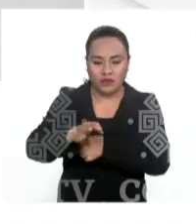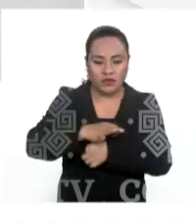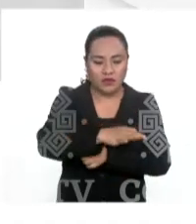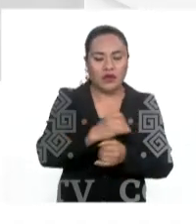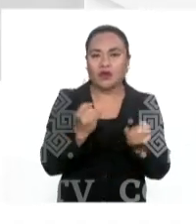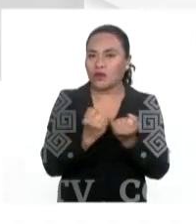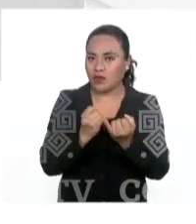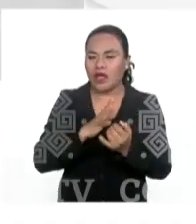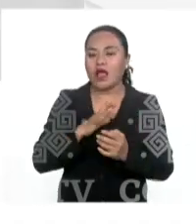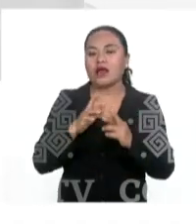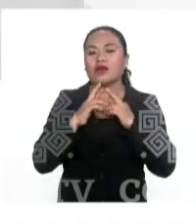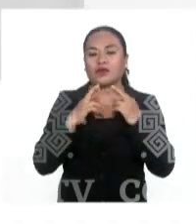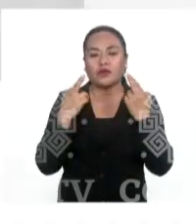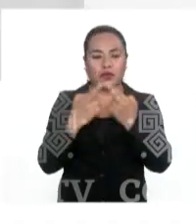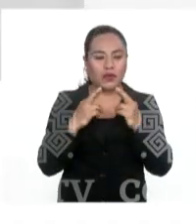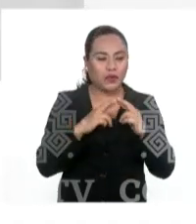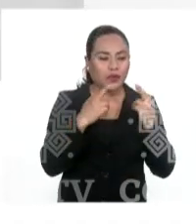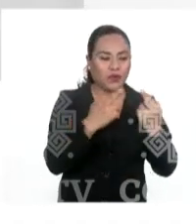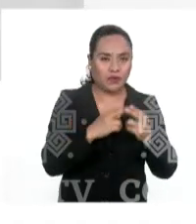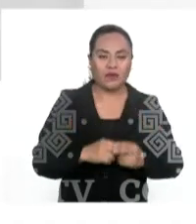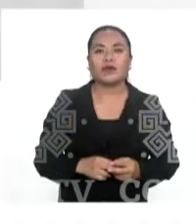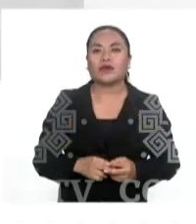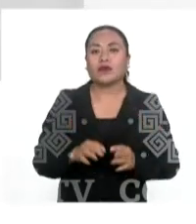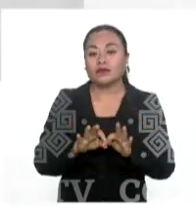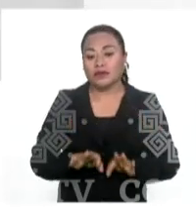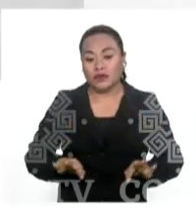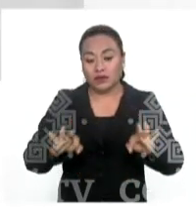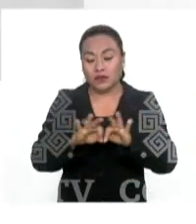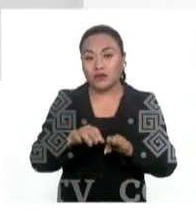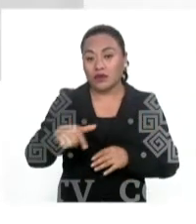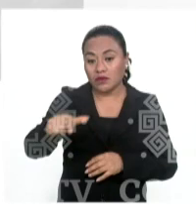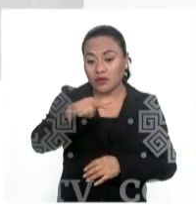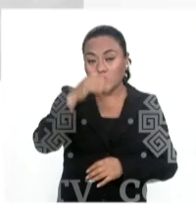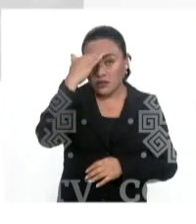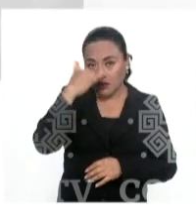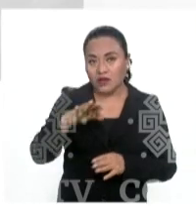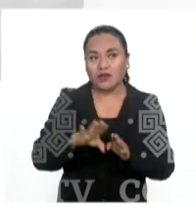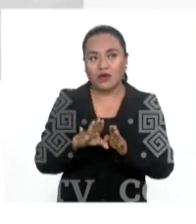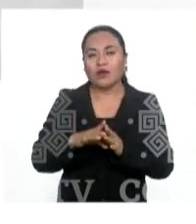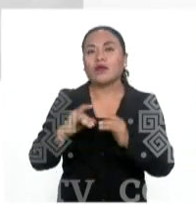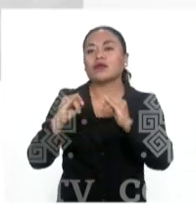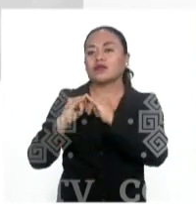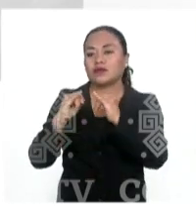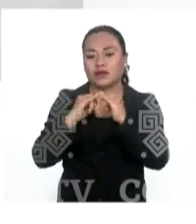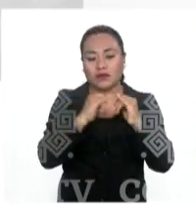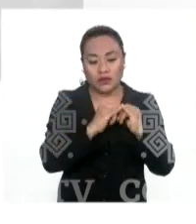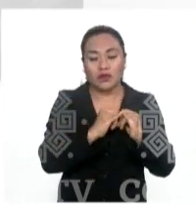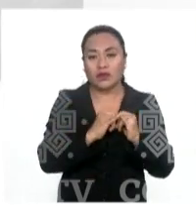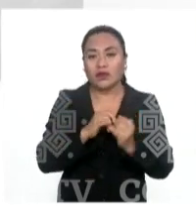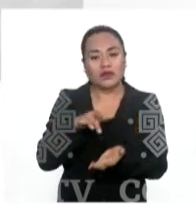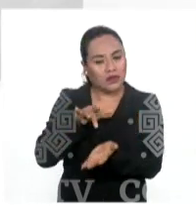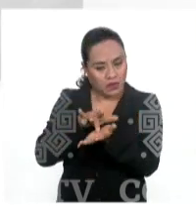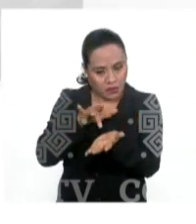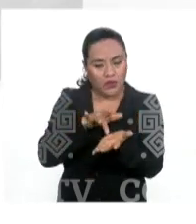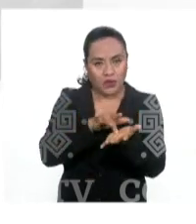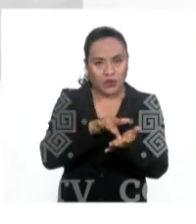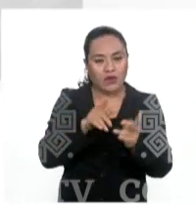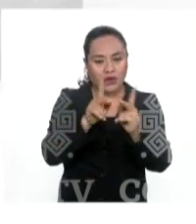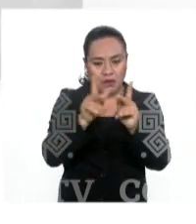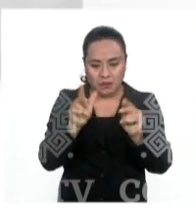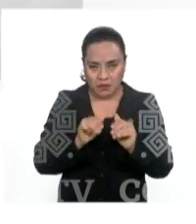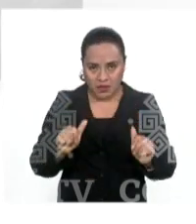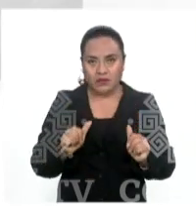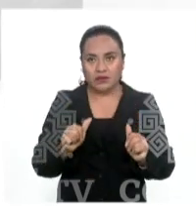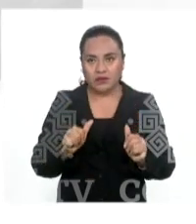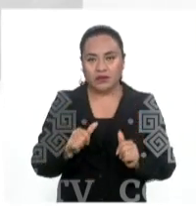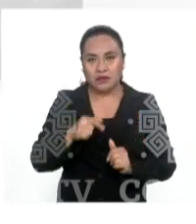Es muy importante que ustedes sepan que cuentan con el apoyo de las instituciones que integramos estas mesas de paz y que están alineadas